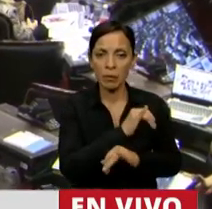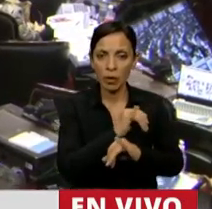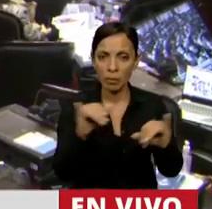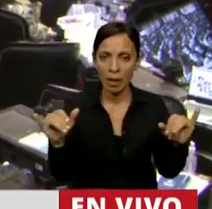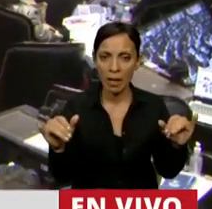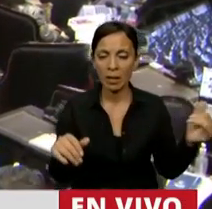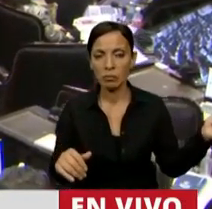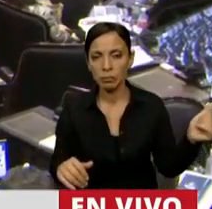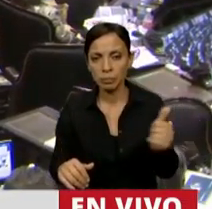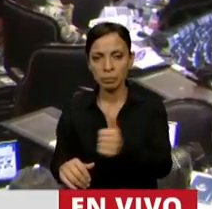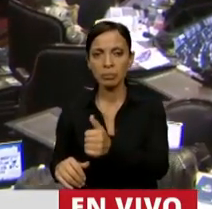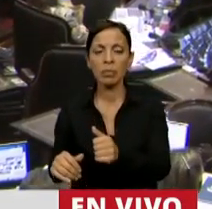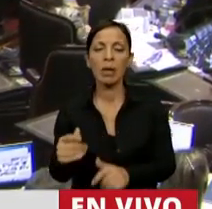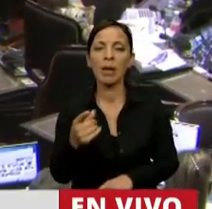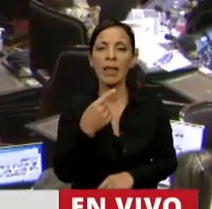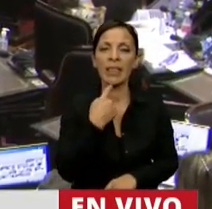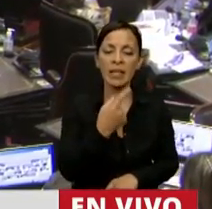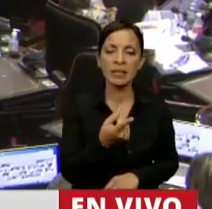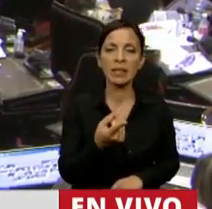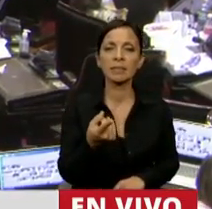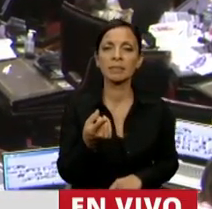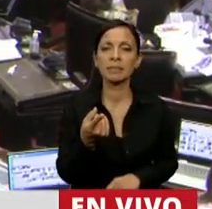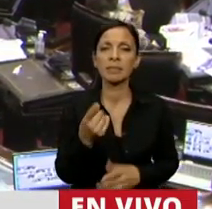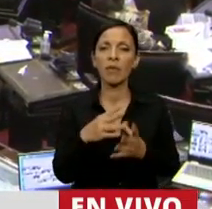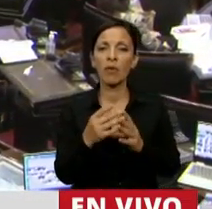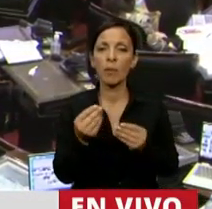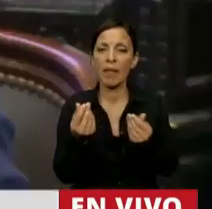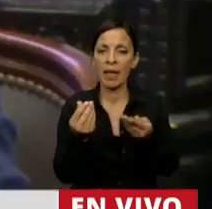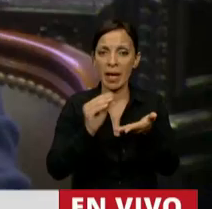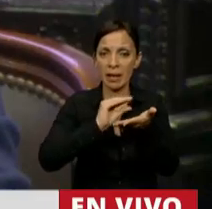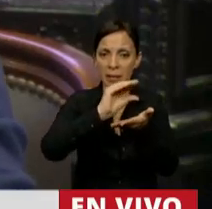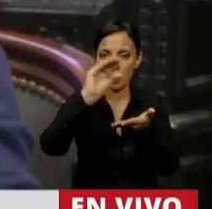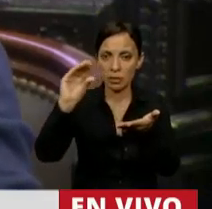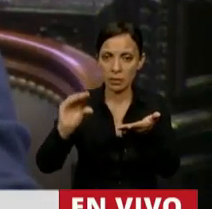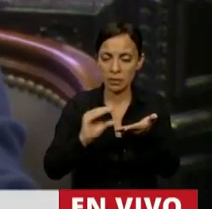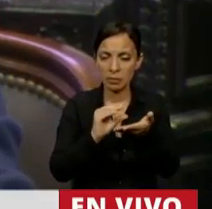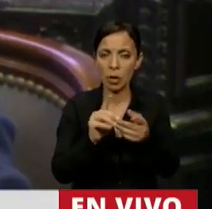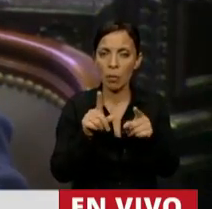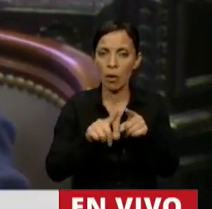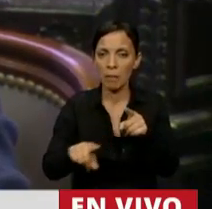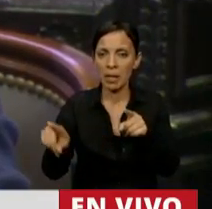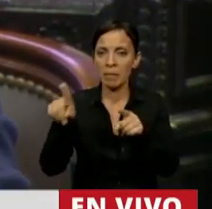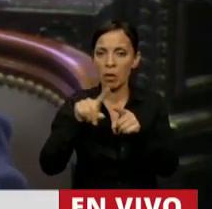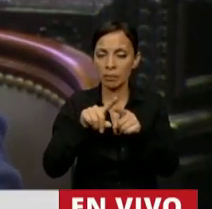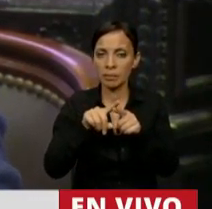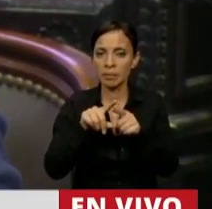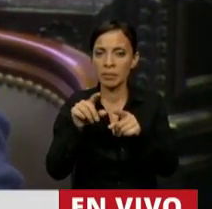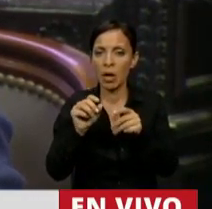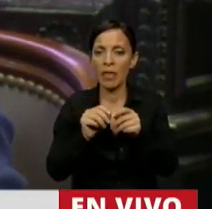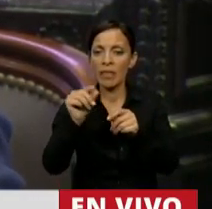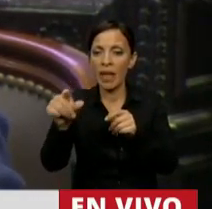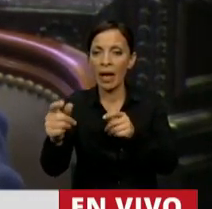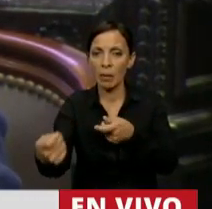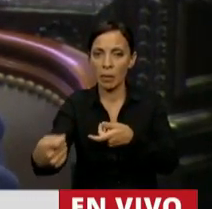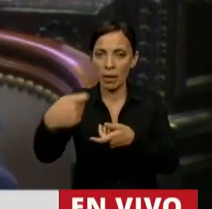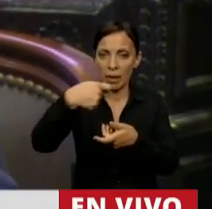habló de que el criterio de asignación de recursos recurrente, o sea darle a la jurisdicción en lo que la jurisdicción